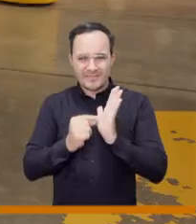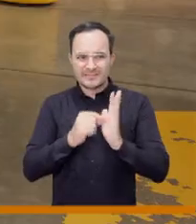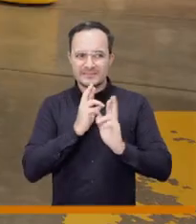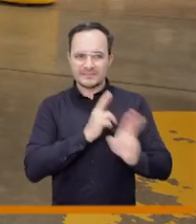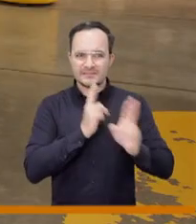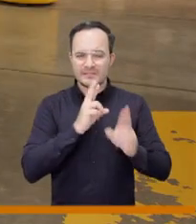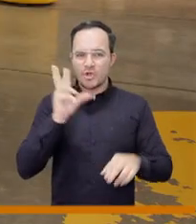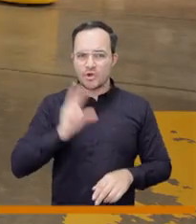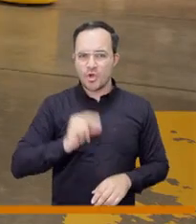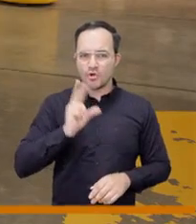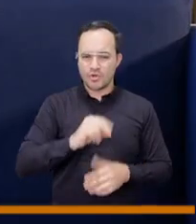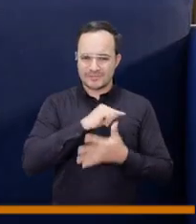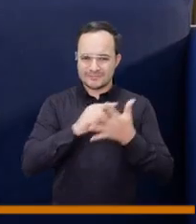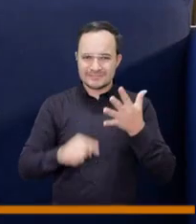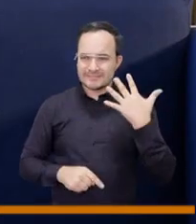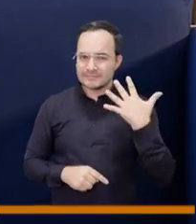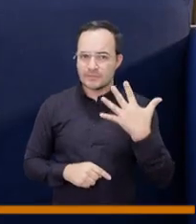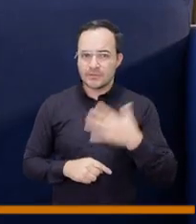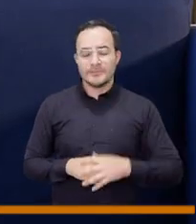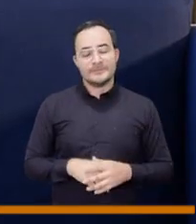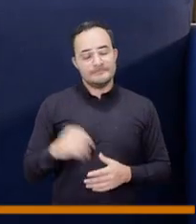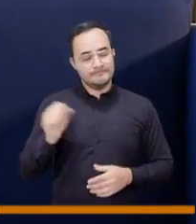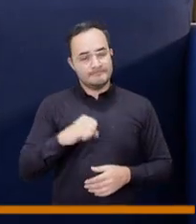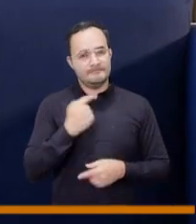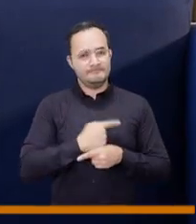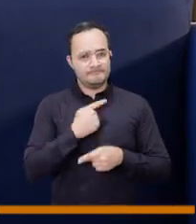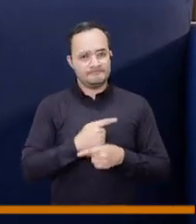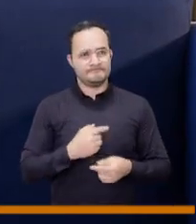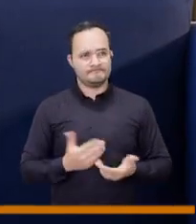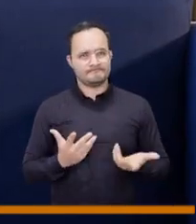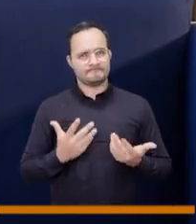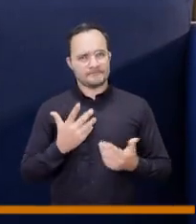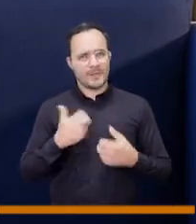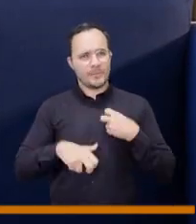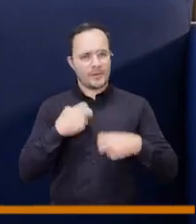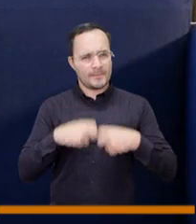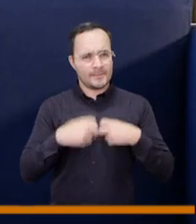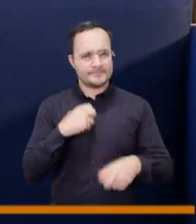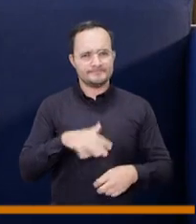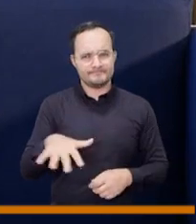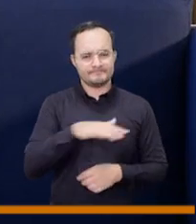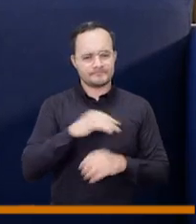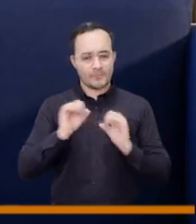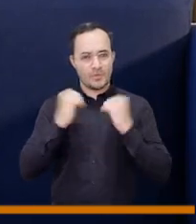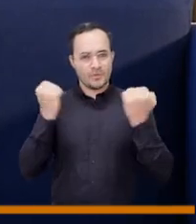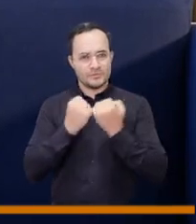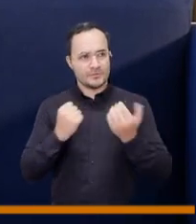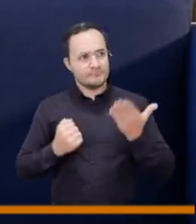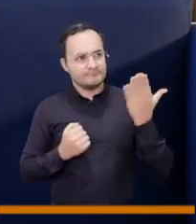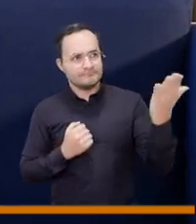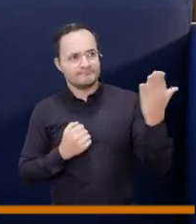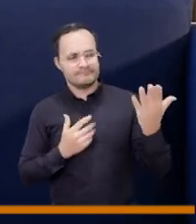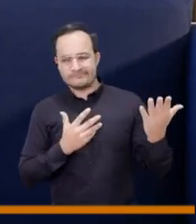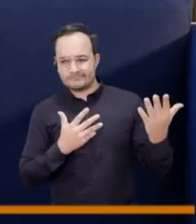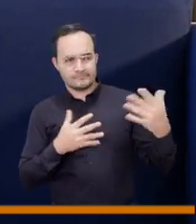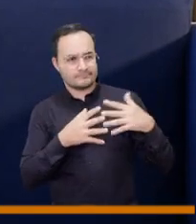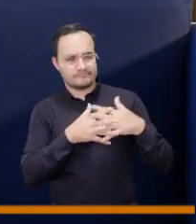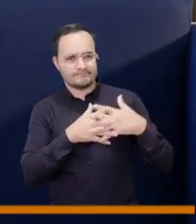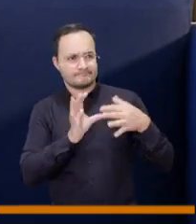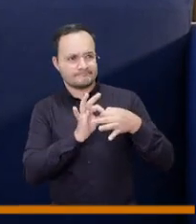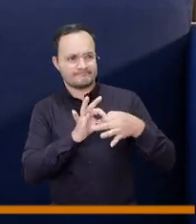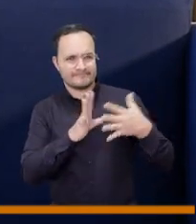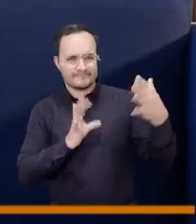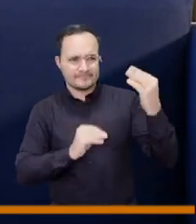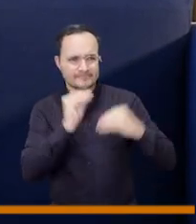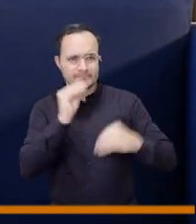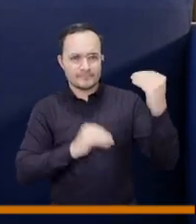catherine eso es cierto la verdad es que ha habido un periodo muy coyuntural un periodo donde el consejo incluso ha tenido